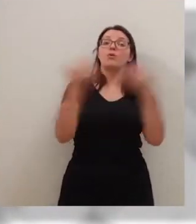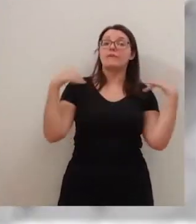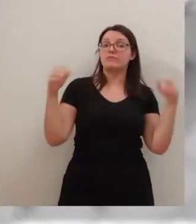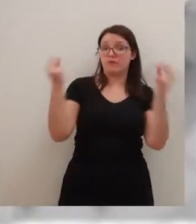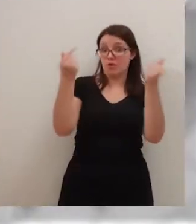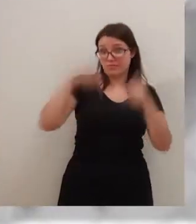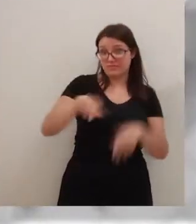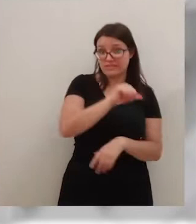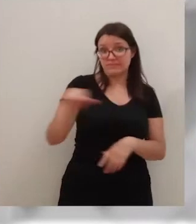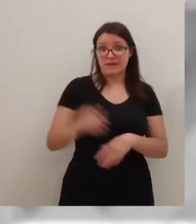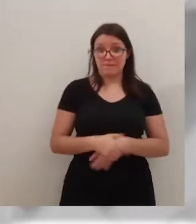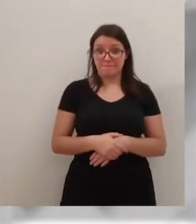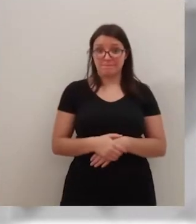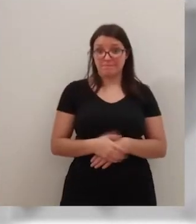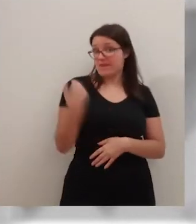semana.